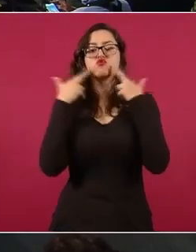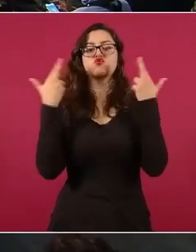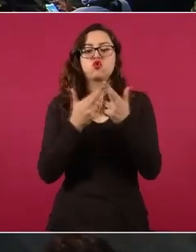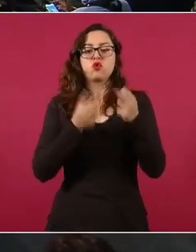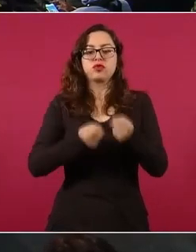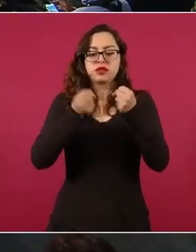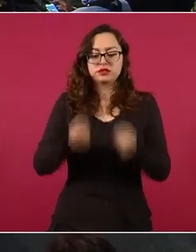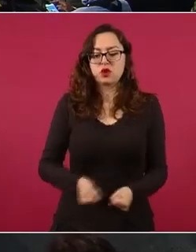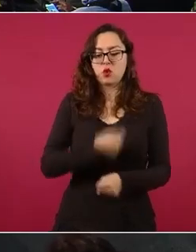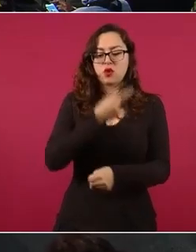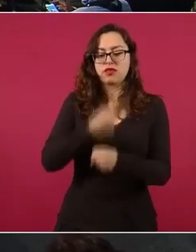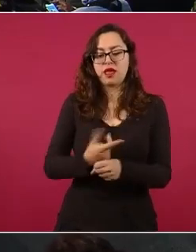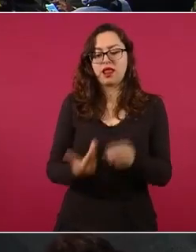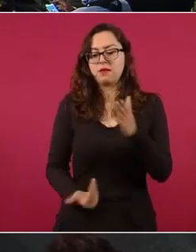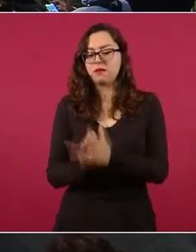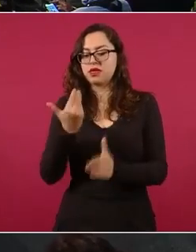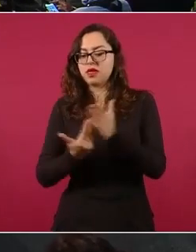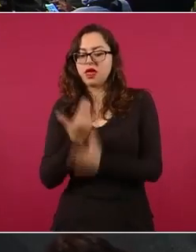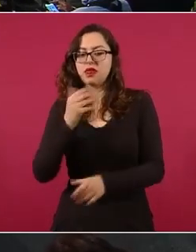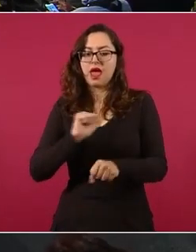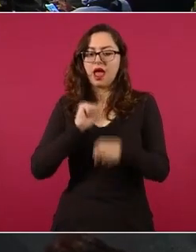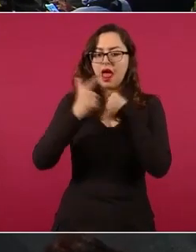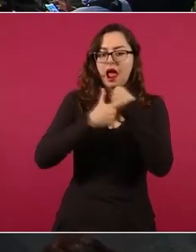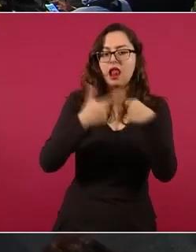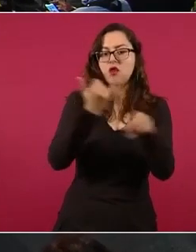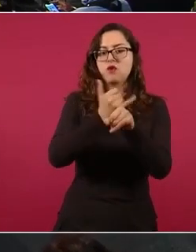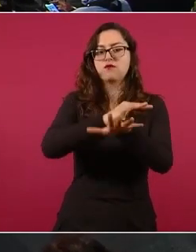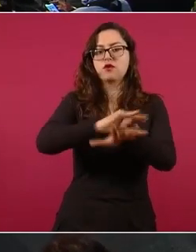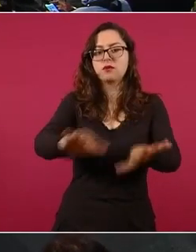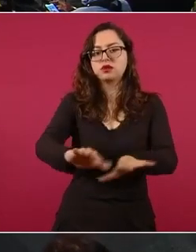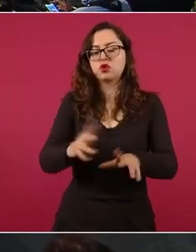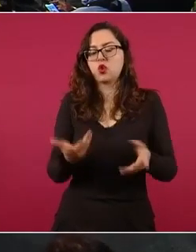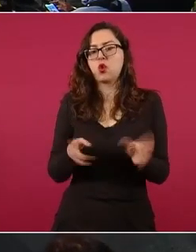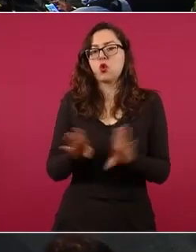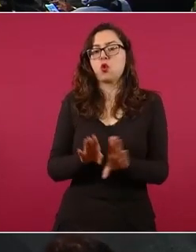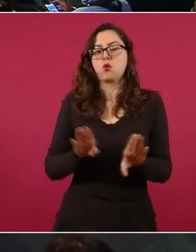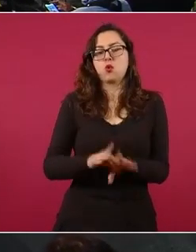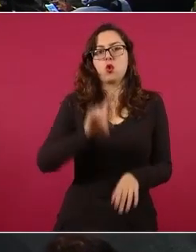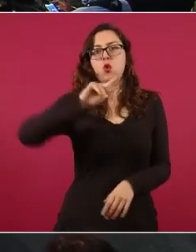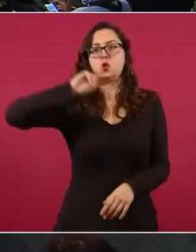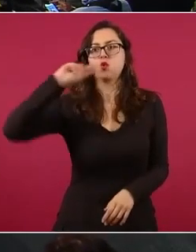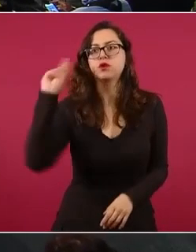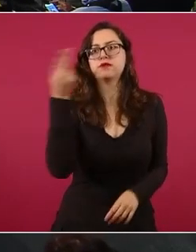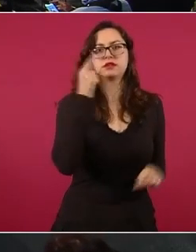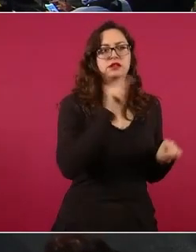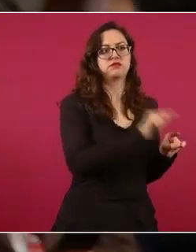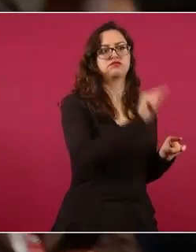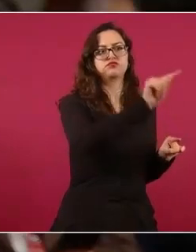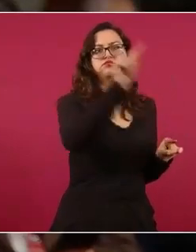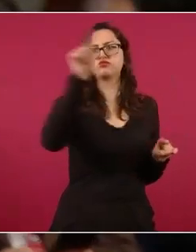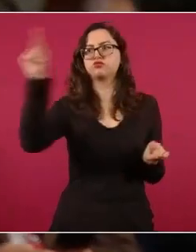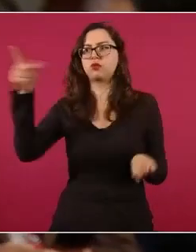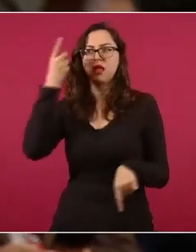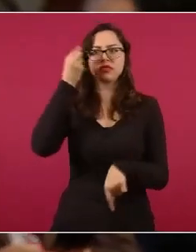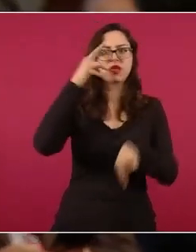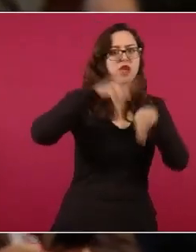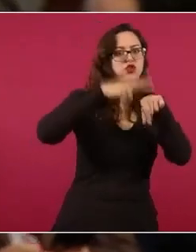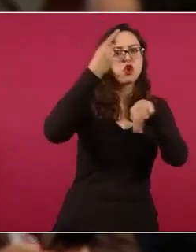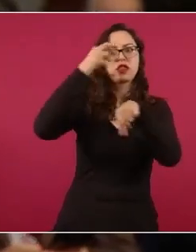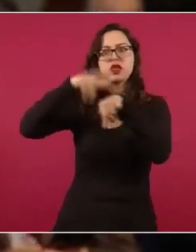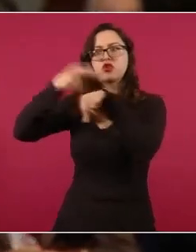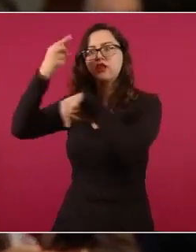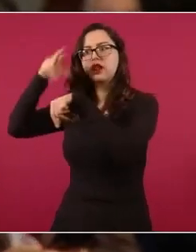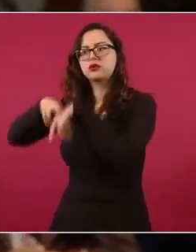Seguridad y si usted daría un llamado a rectores y directores de estas universidades a que atiendan las demandas